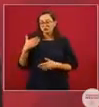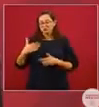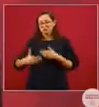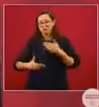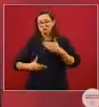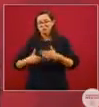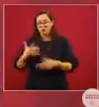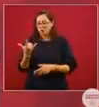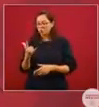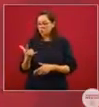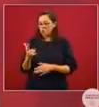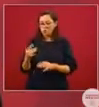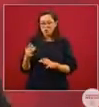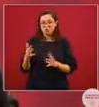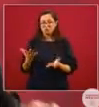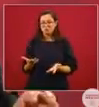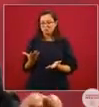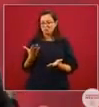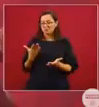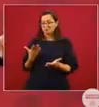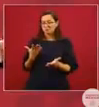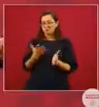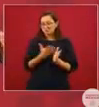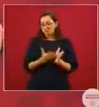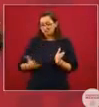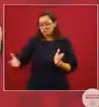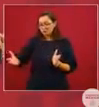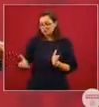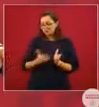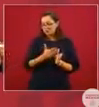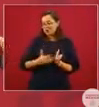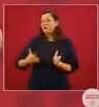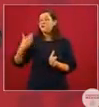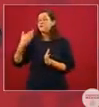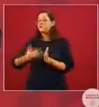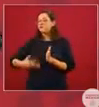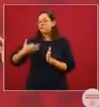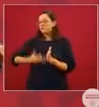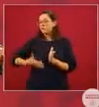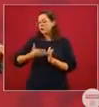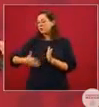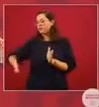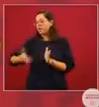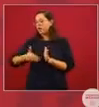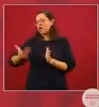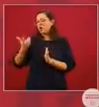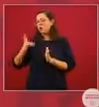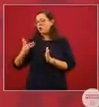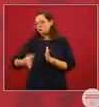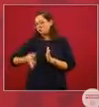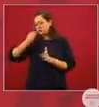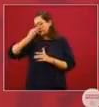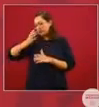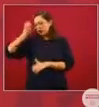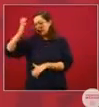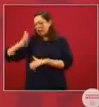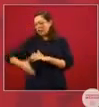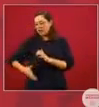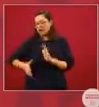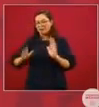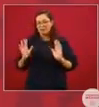tomando en cuenta estos días que nos faltan para terminar julio. Entonces,